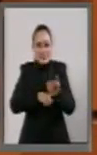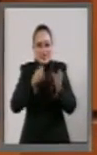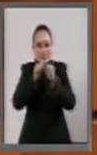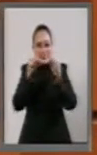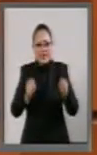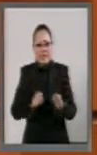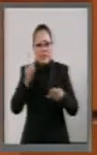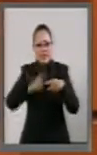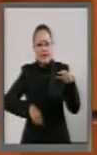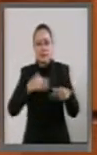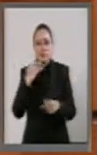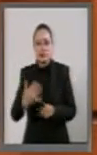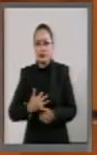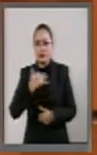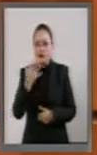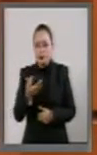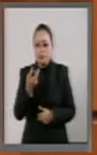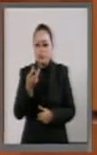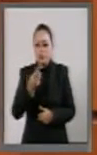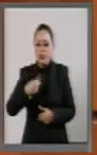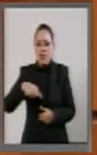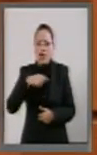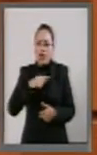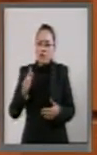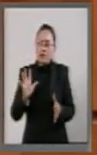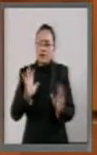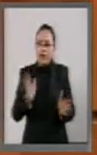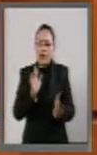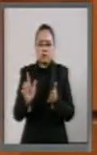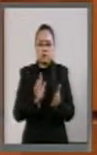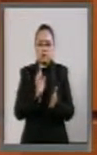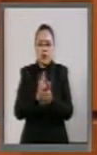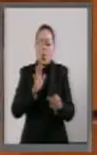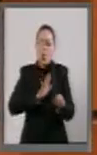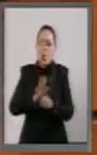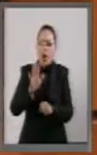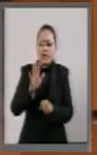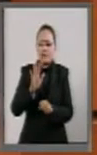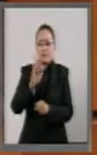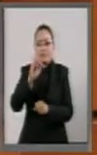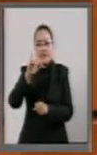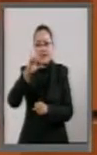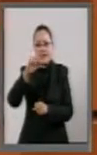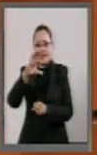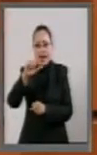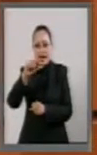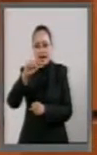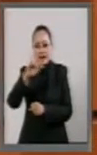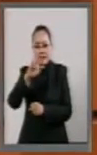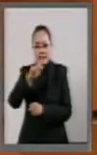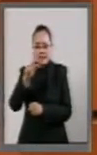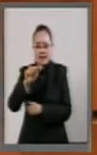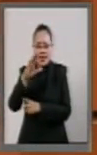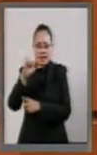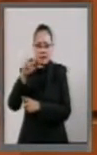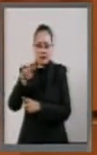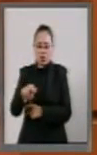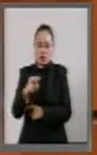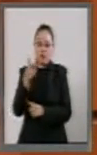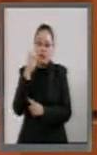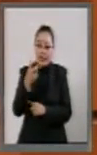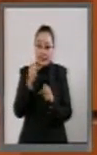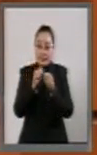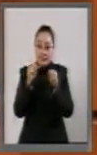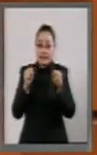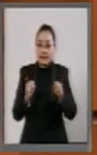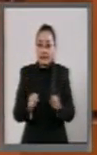anticorrupción hemos legislado el sistema de fiscalización. Hay que recordar que ese sistema